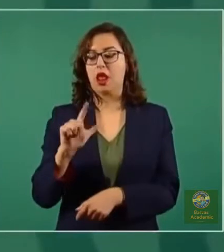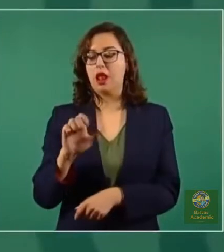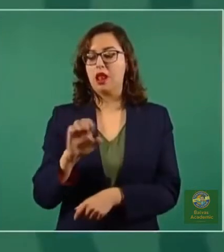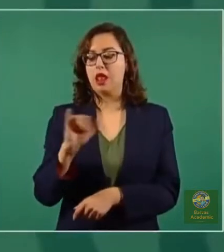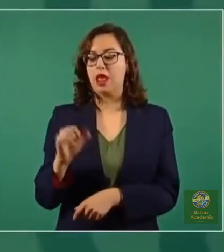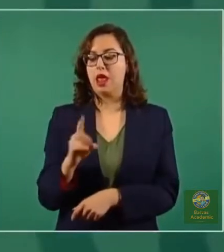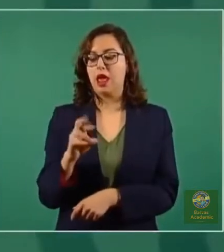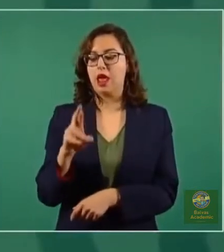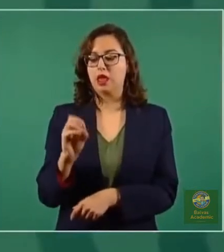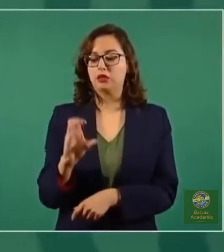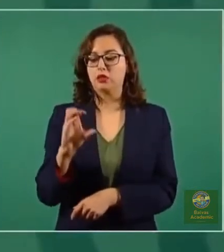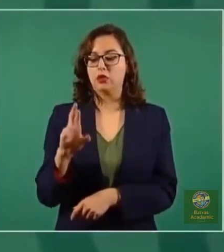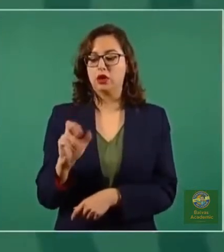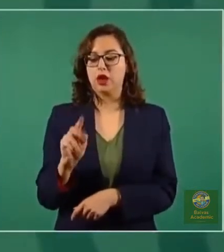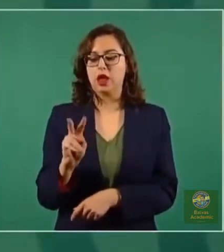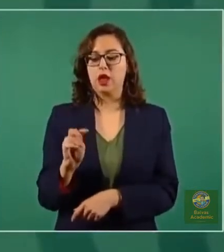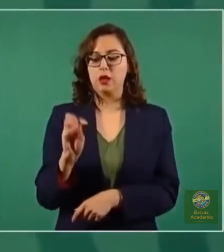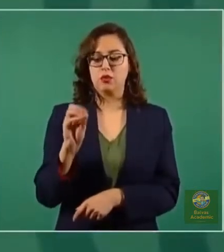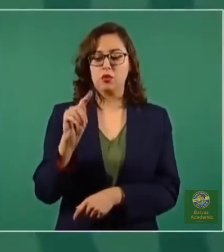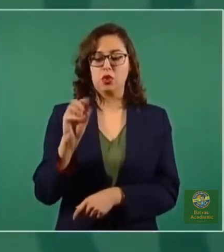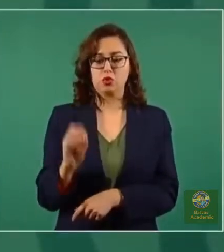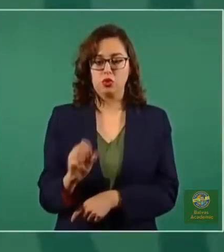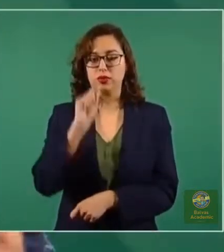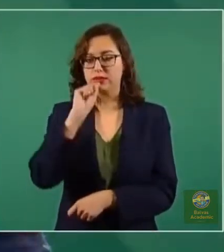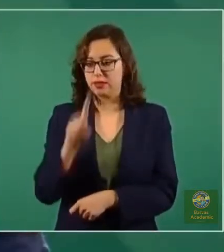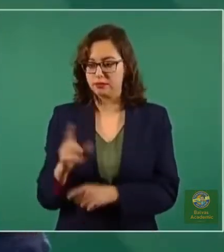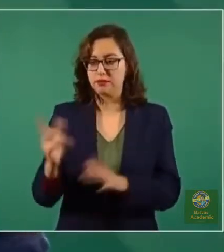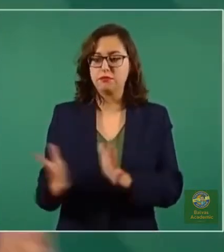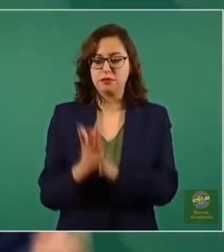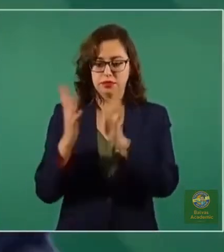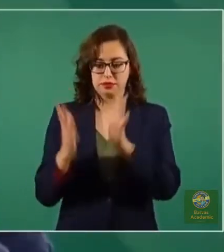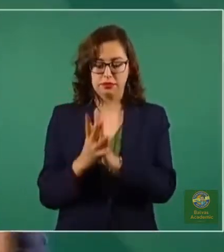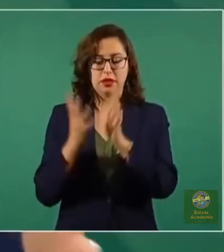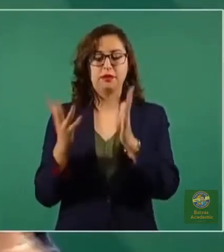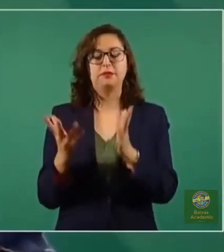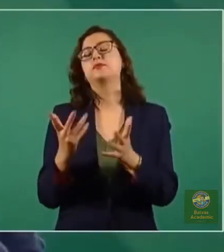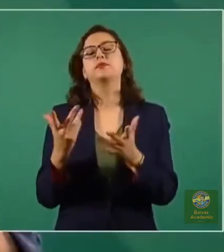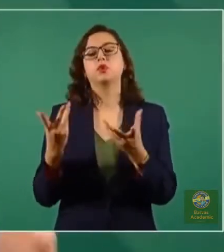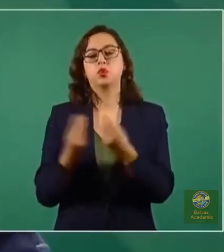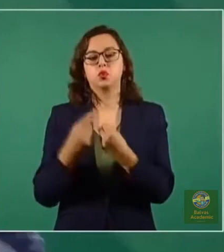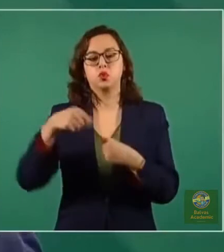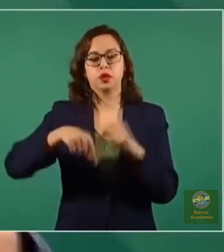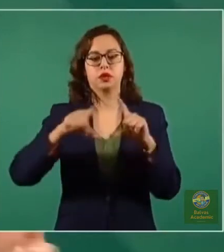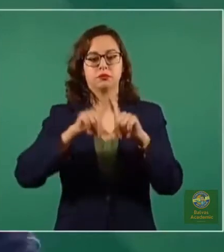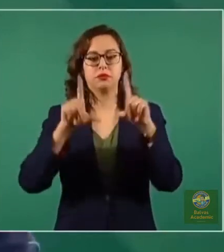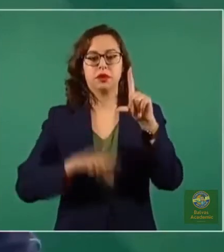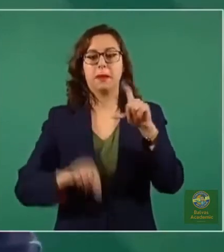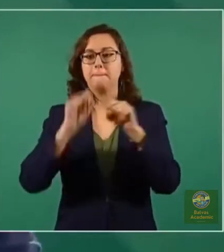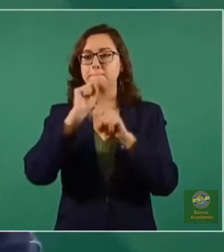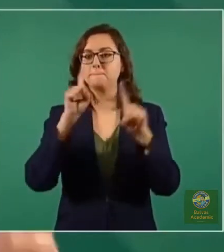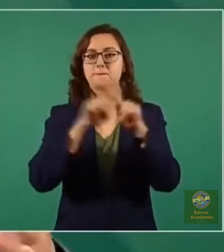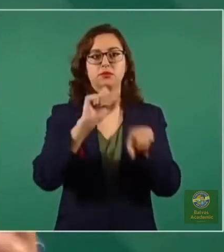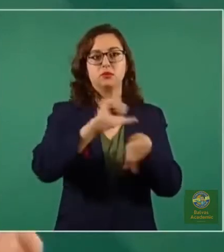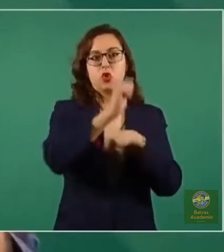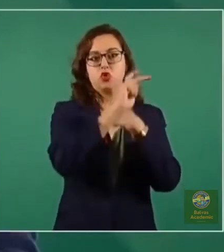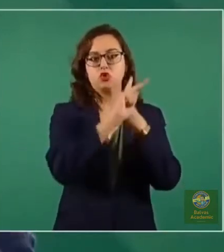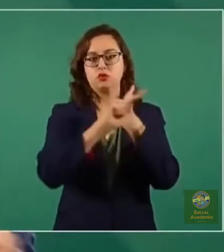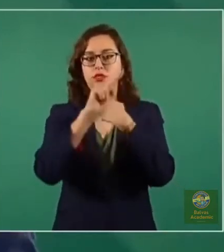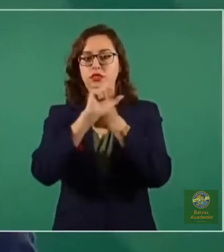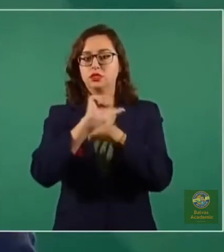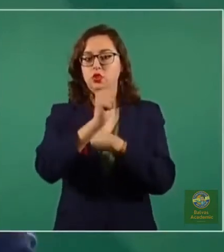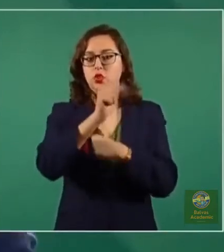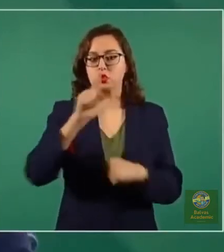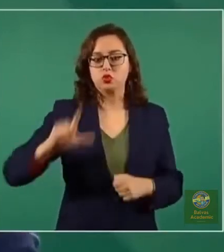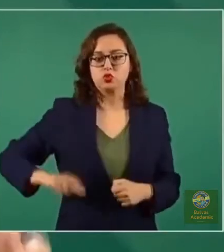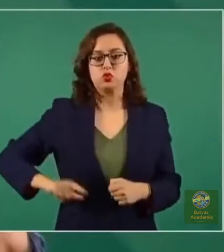quien también participa en nuestro grupo técnico asesor. Y las distintas comunidades científicas o los gobiernos van